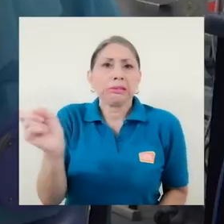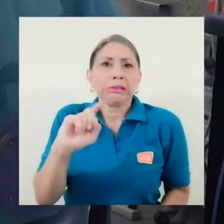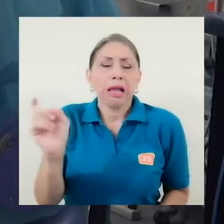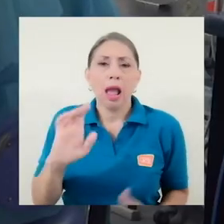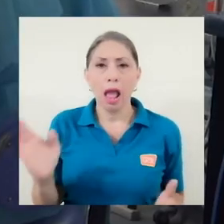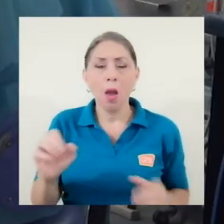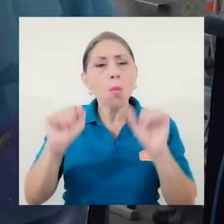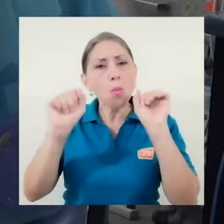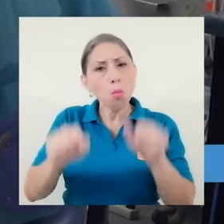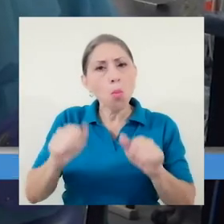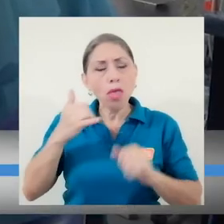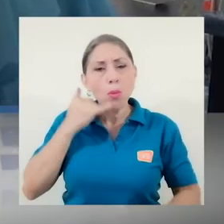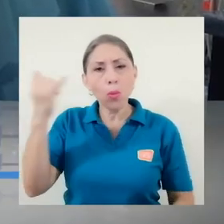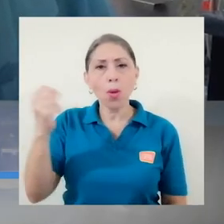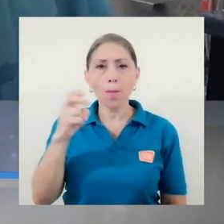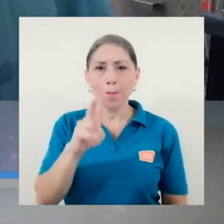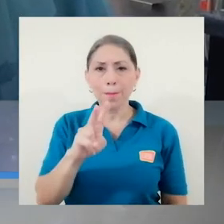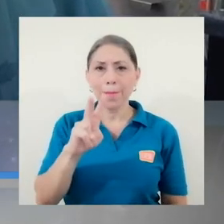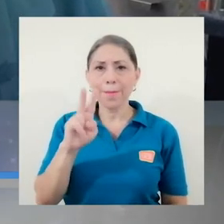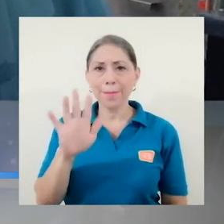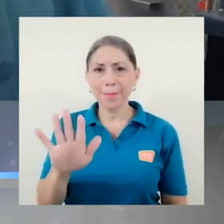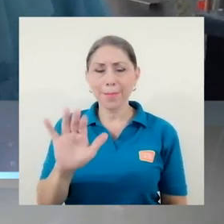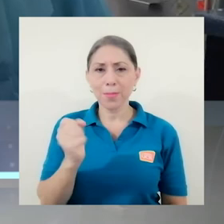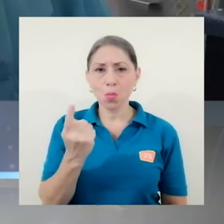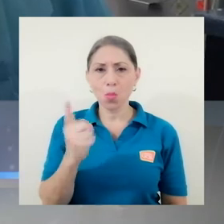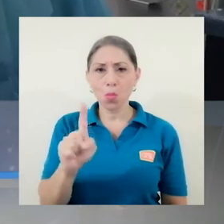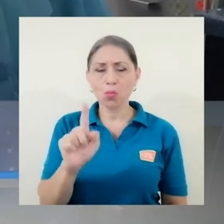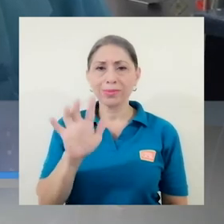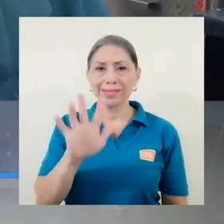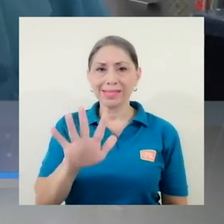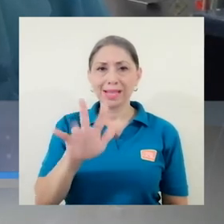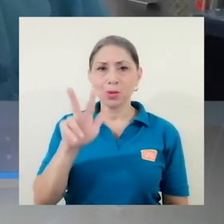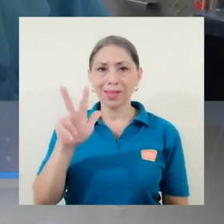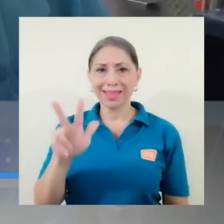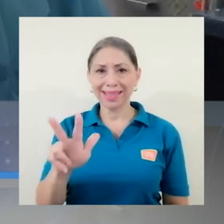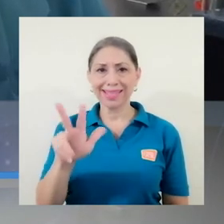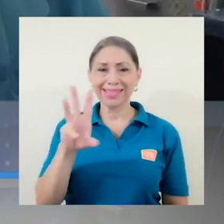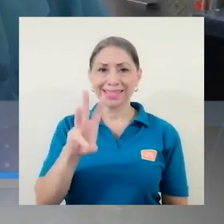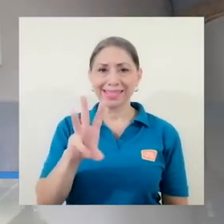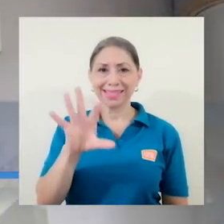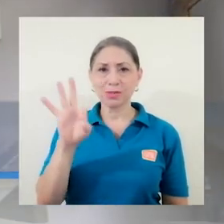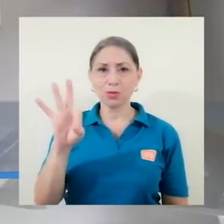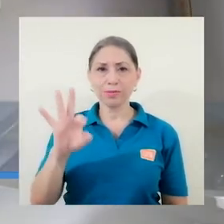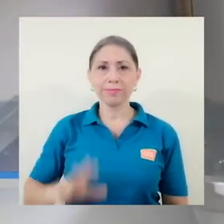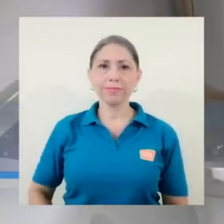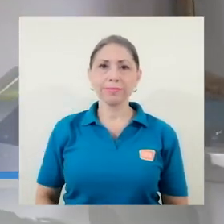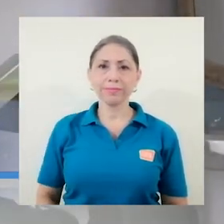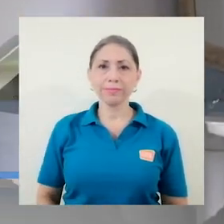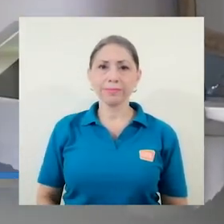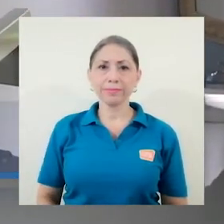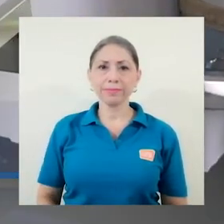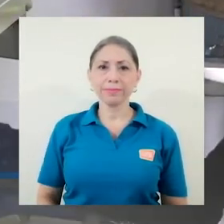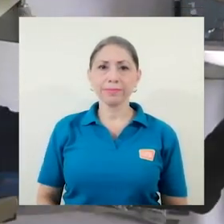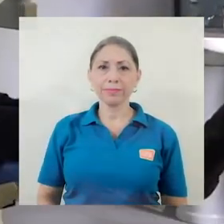alguna urgencia, puede comunicarse al 25 11 53 69.